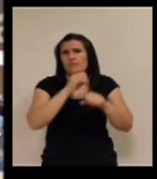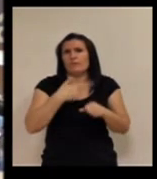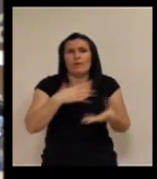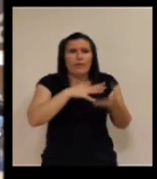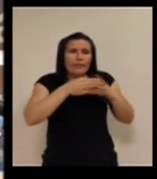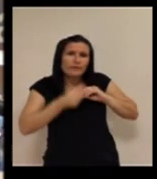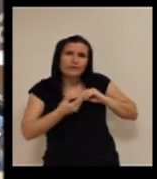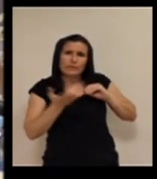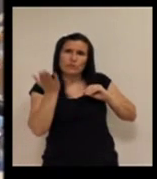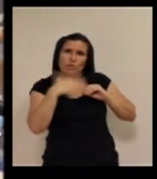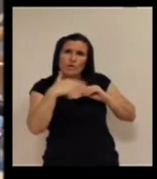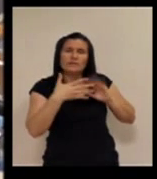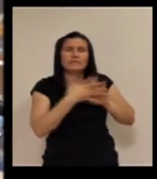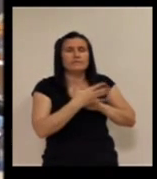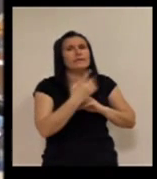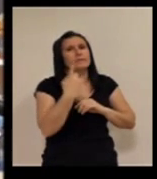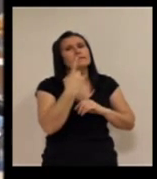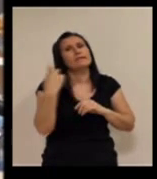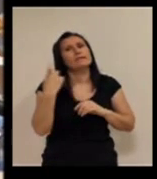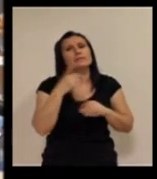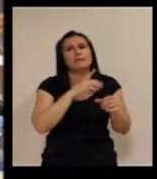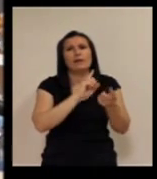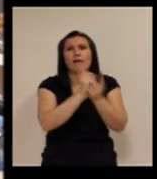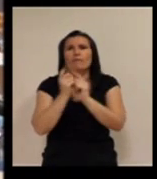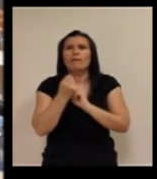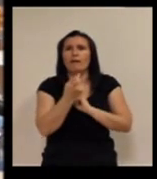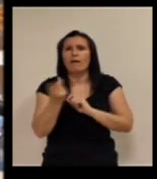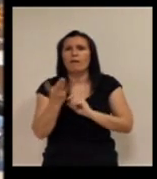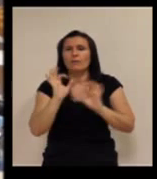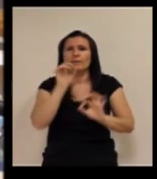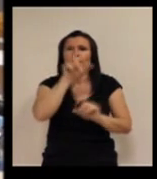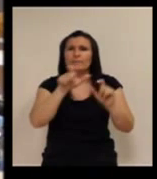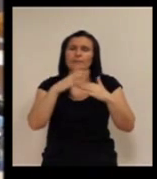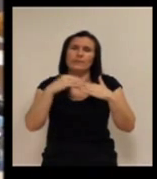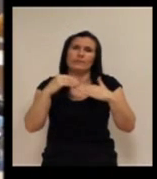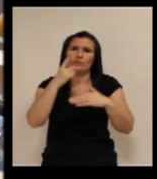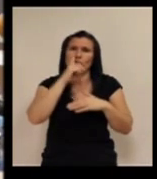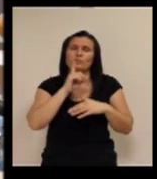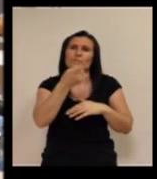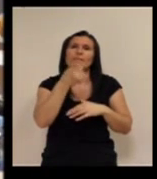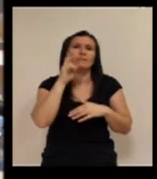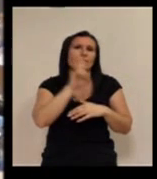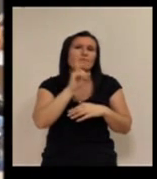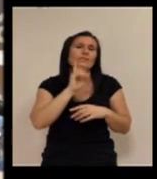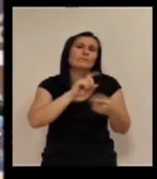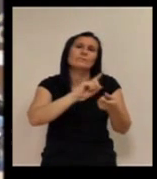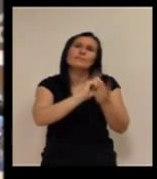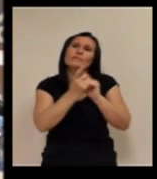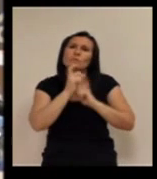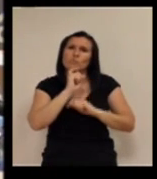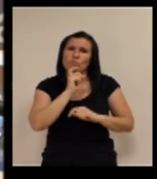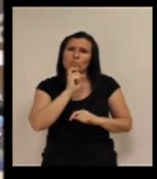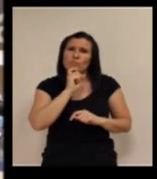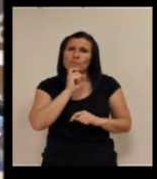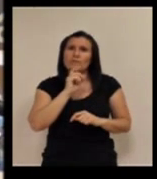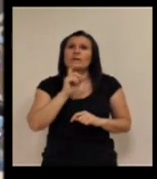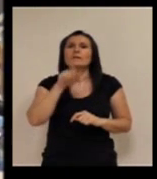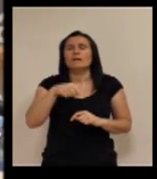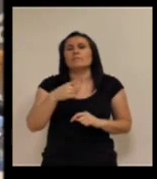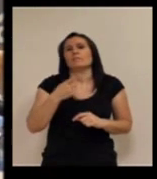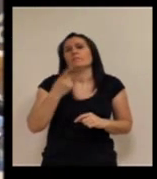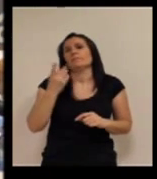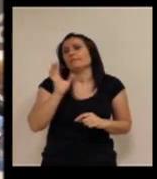hay cosas que quizá tenemos que replantearnos en cuanto al perfil de usuarios. Aún así, como comentaba, pues se ha